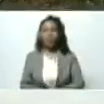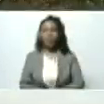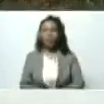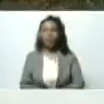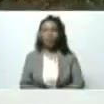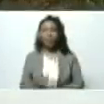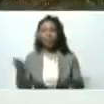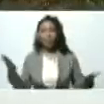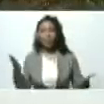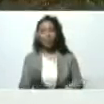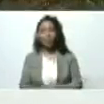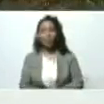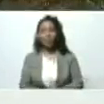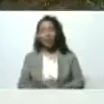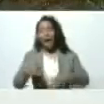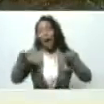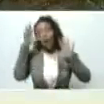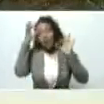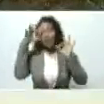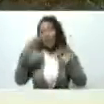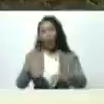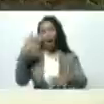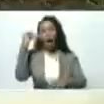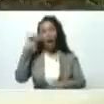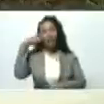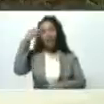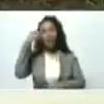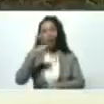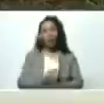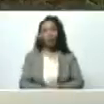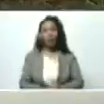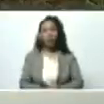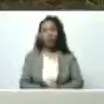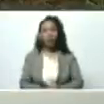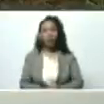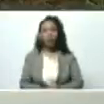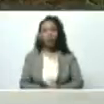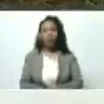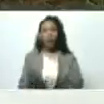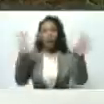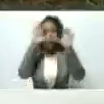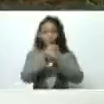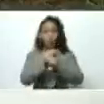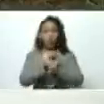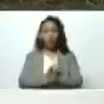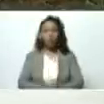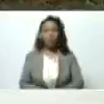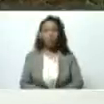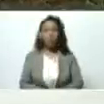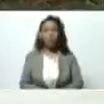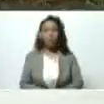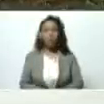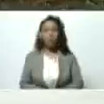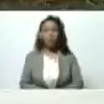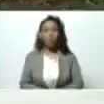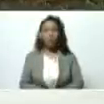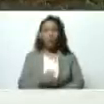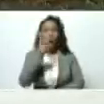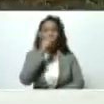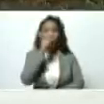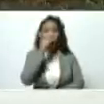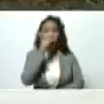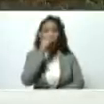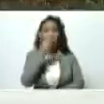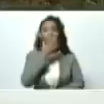¿ah? aunque seguro tienen imágenes diurnas Ernesto el hombre de la